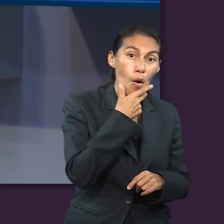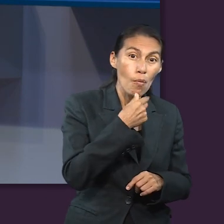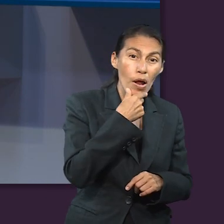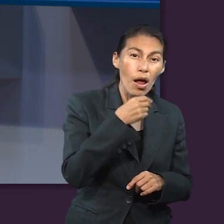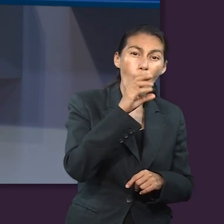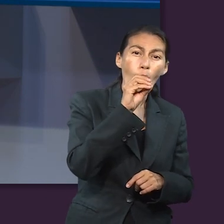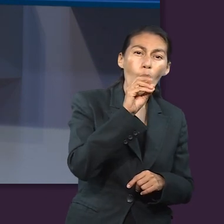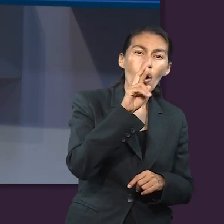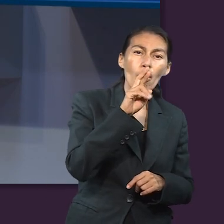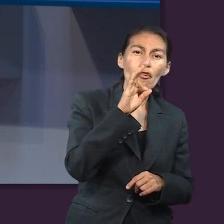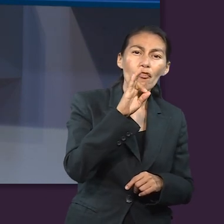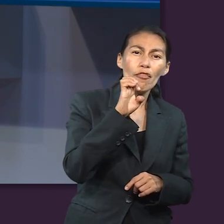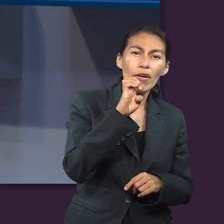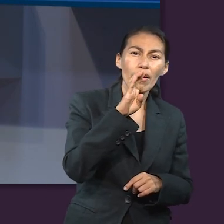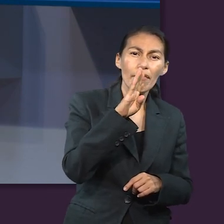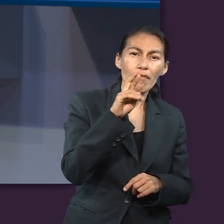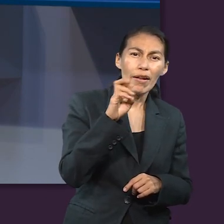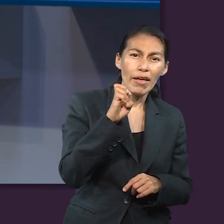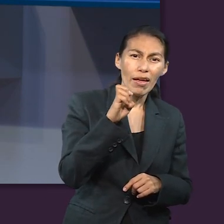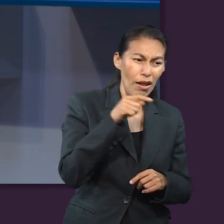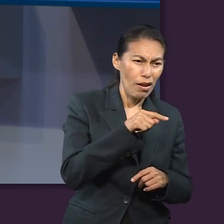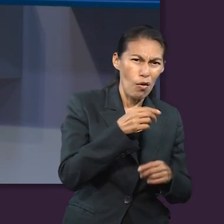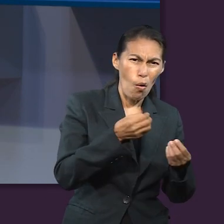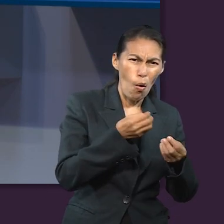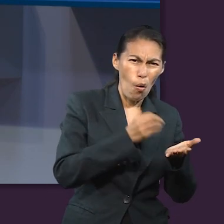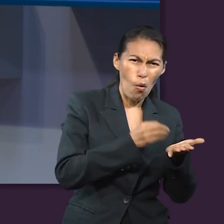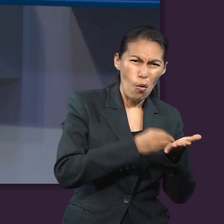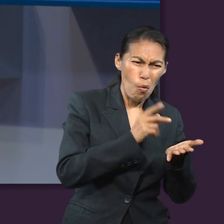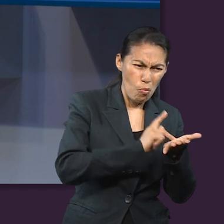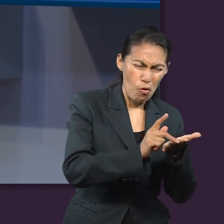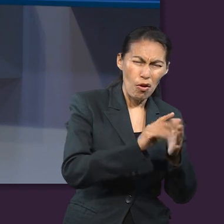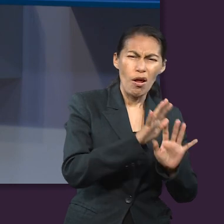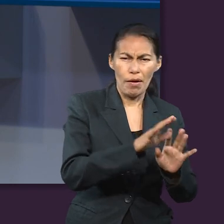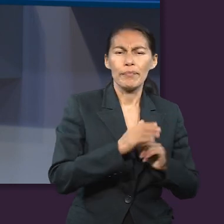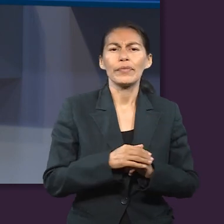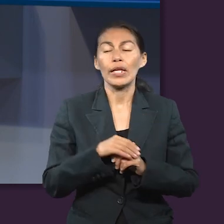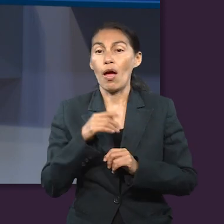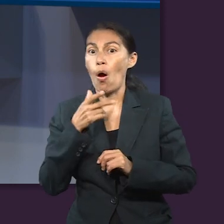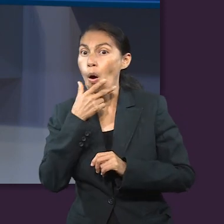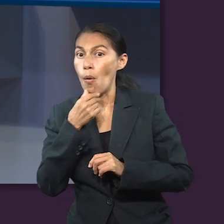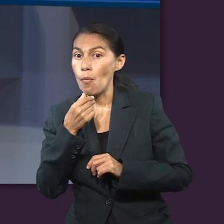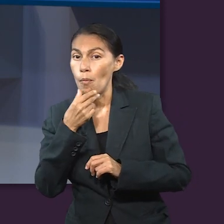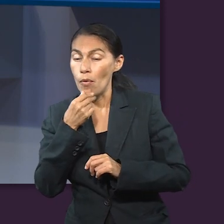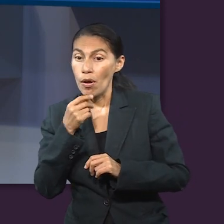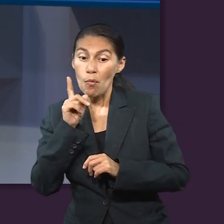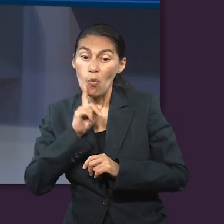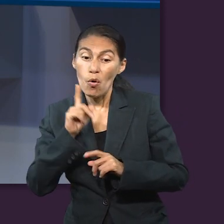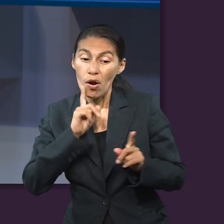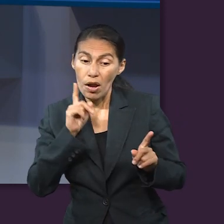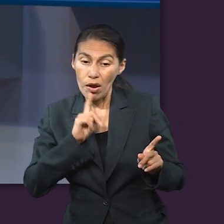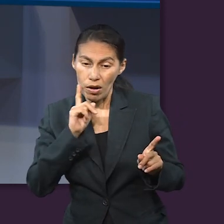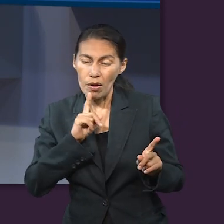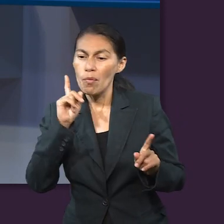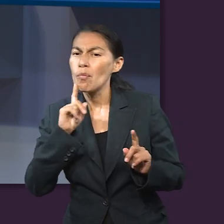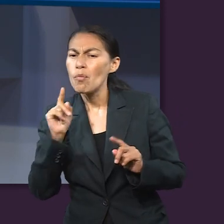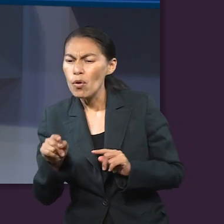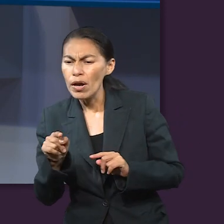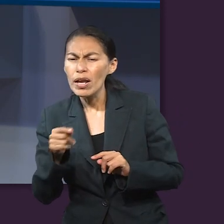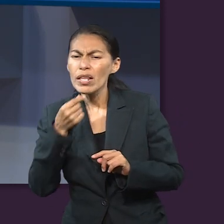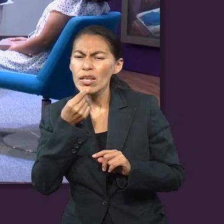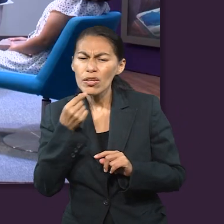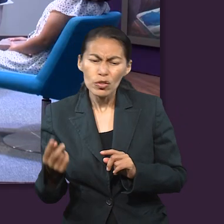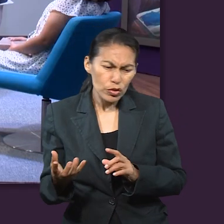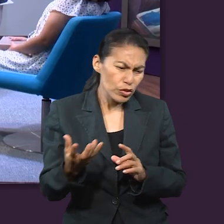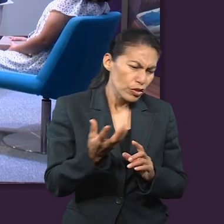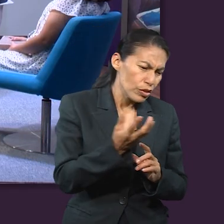muchacha que llevó a un grupo de niños a un orfebre. Entonces, cuando ellos llegaron ahí, vieron que el